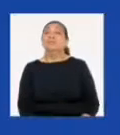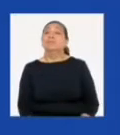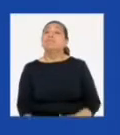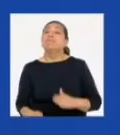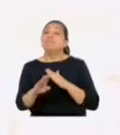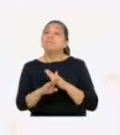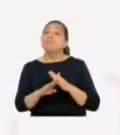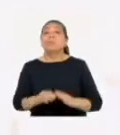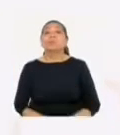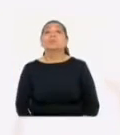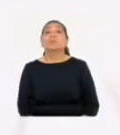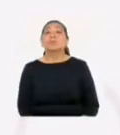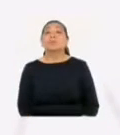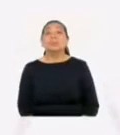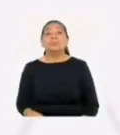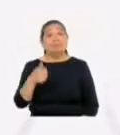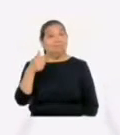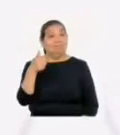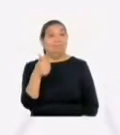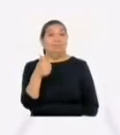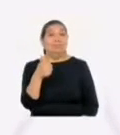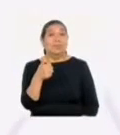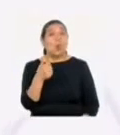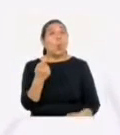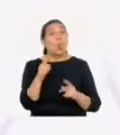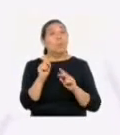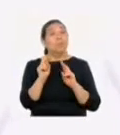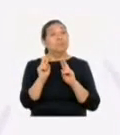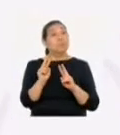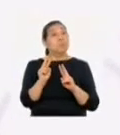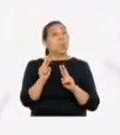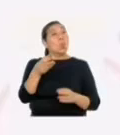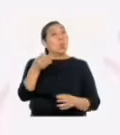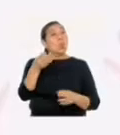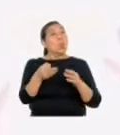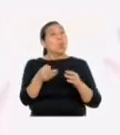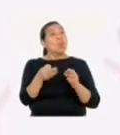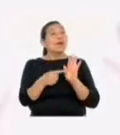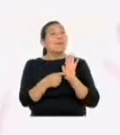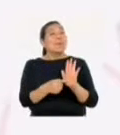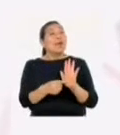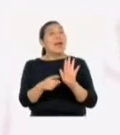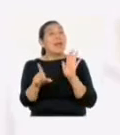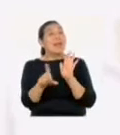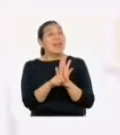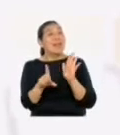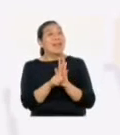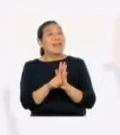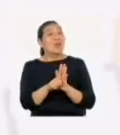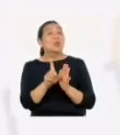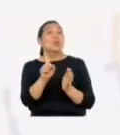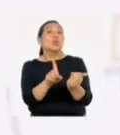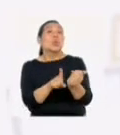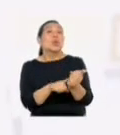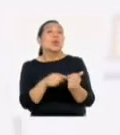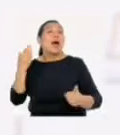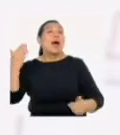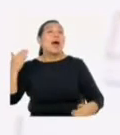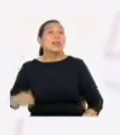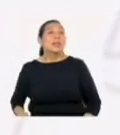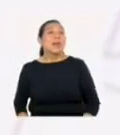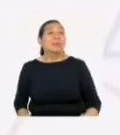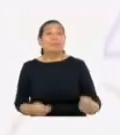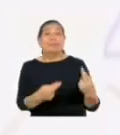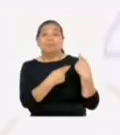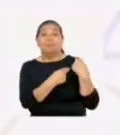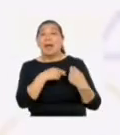siguiente fuente. Fuente A. Desde la perspectiva jurídica, se mostró que la legislación y las costumbres de la época